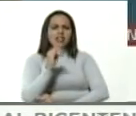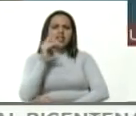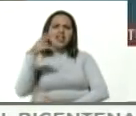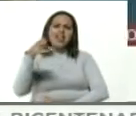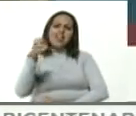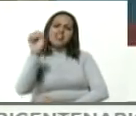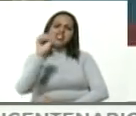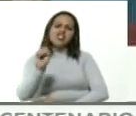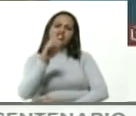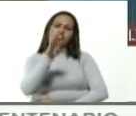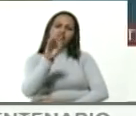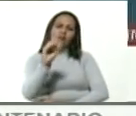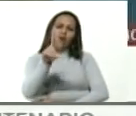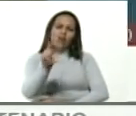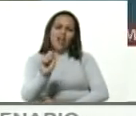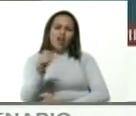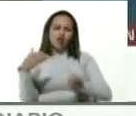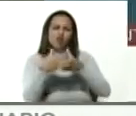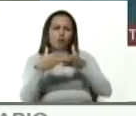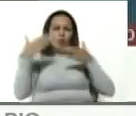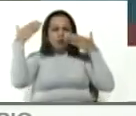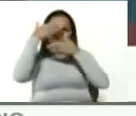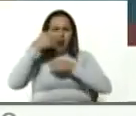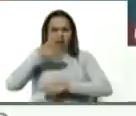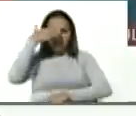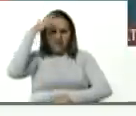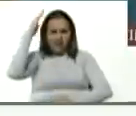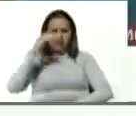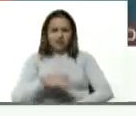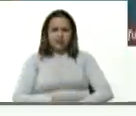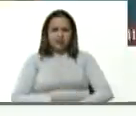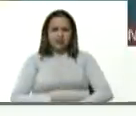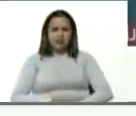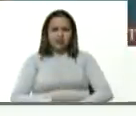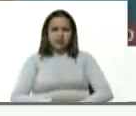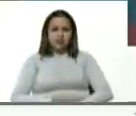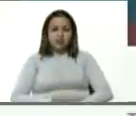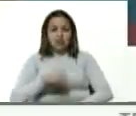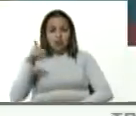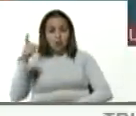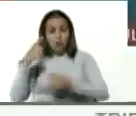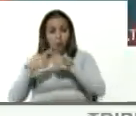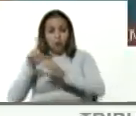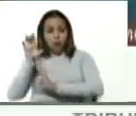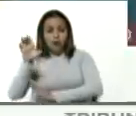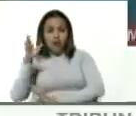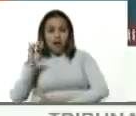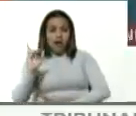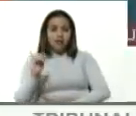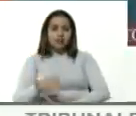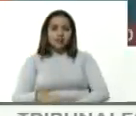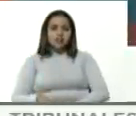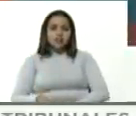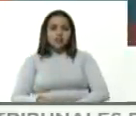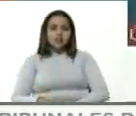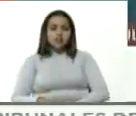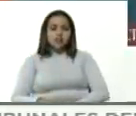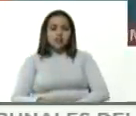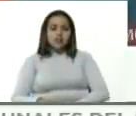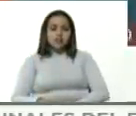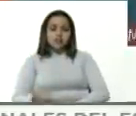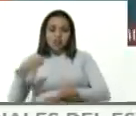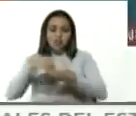y que Hezbollah es un partido político legítimo en el Líbano y reconocemos es parte del gobierno